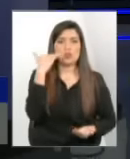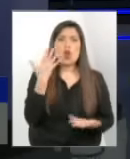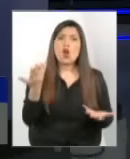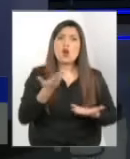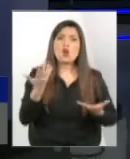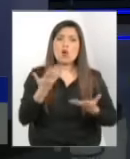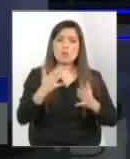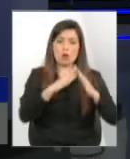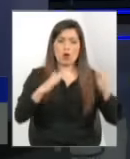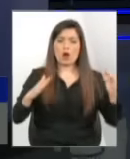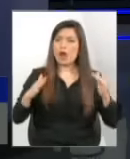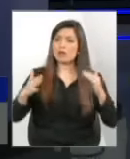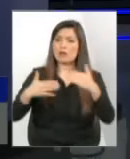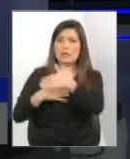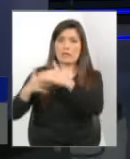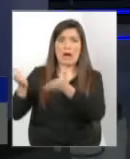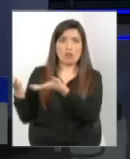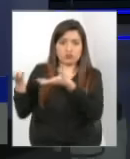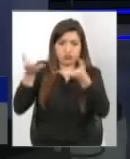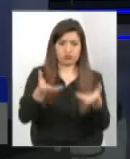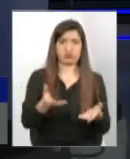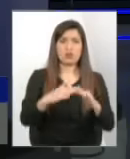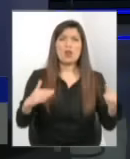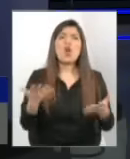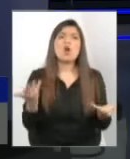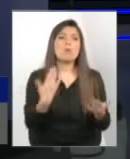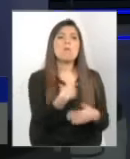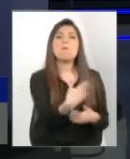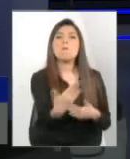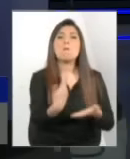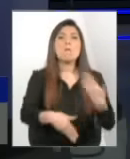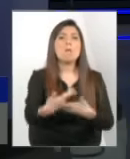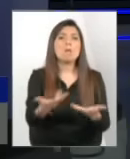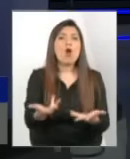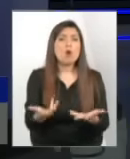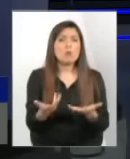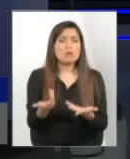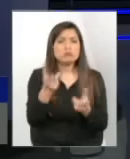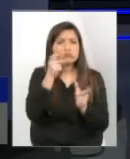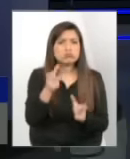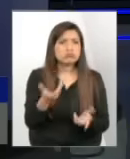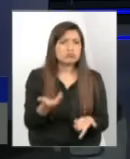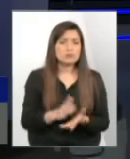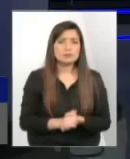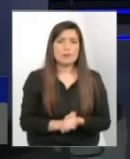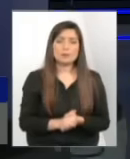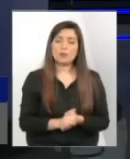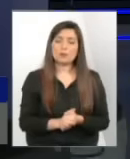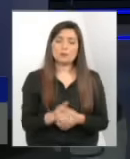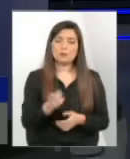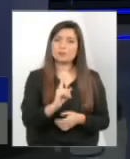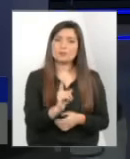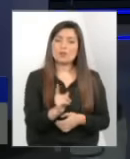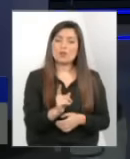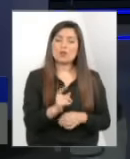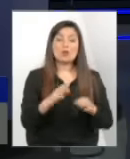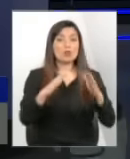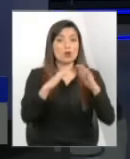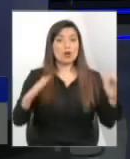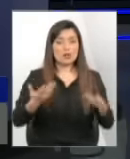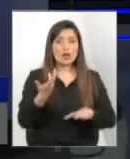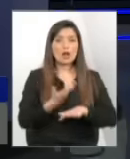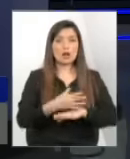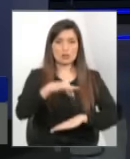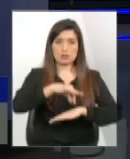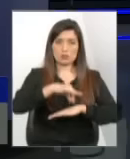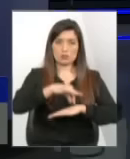medicamentos a los centros llegan a una caja y se reparten como quieren ¿cómo se maneja eso? no, no, no en los centros hay médicos y los niños